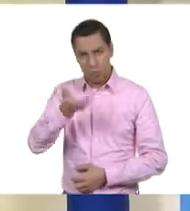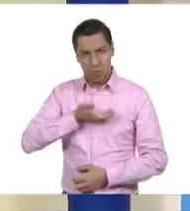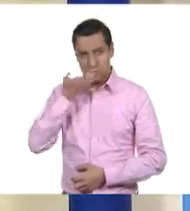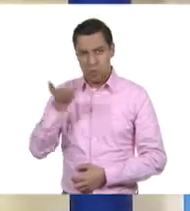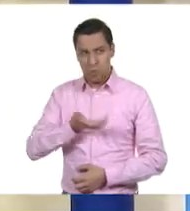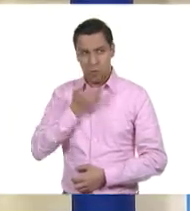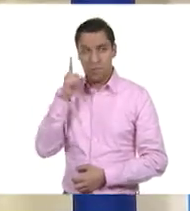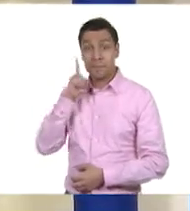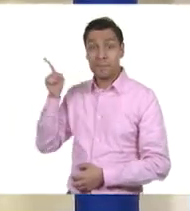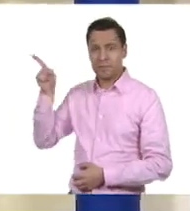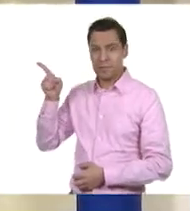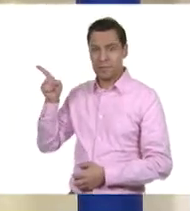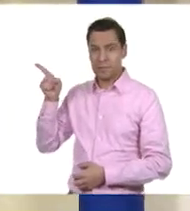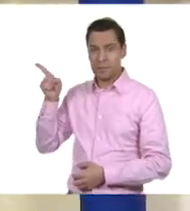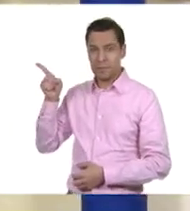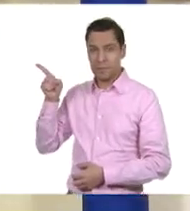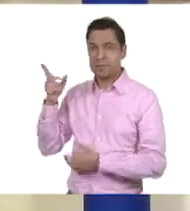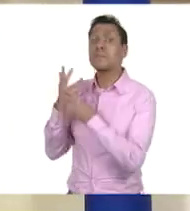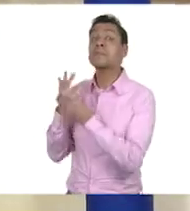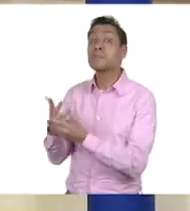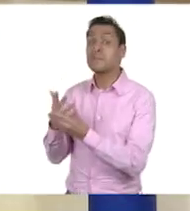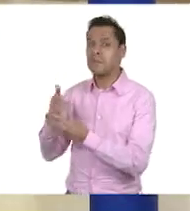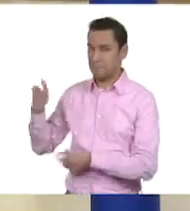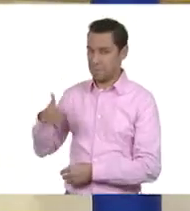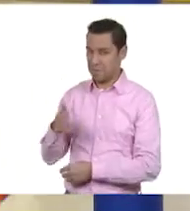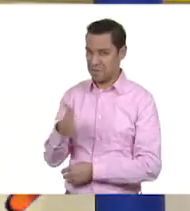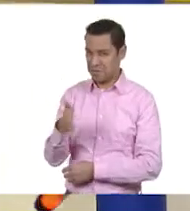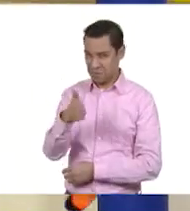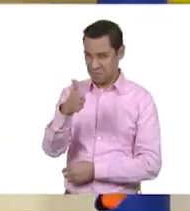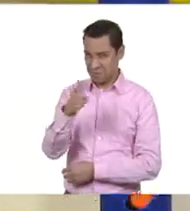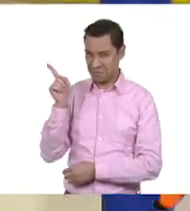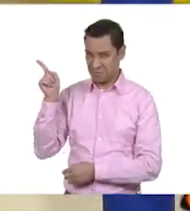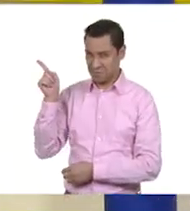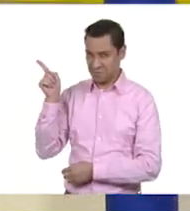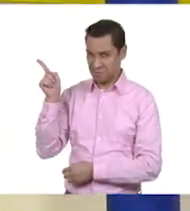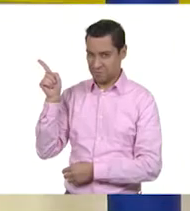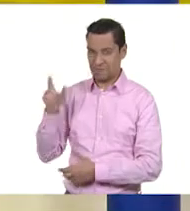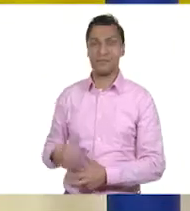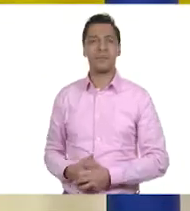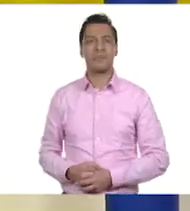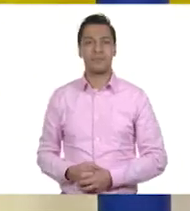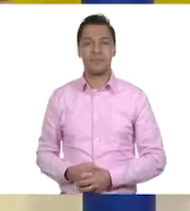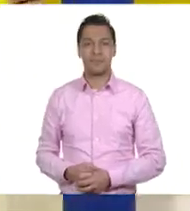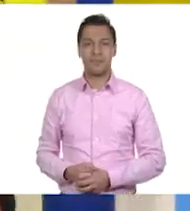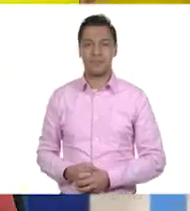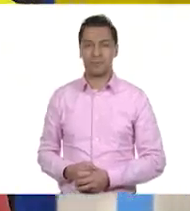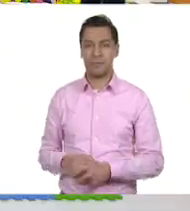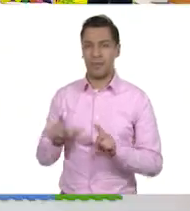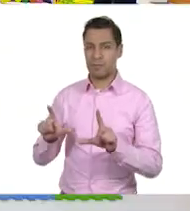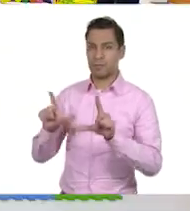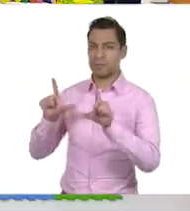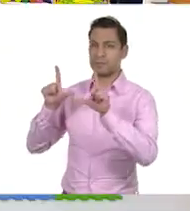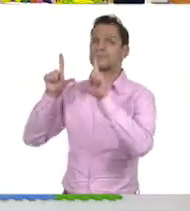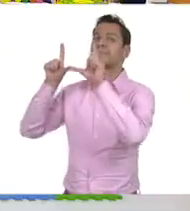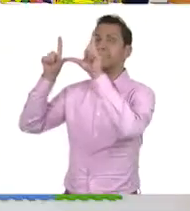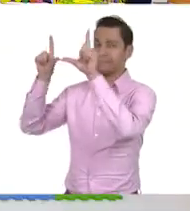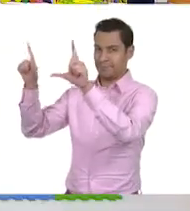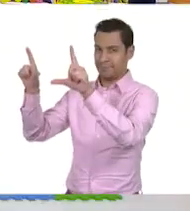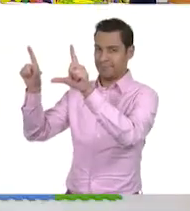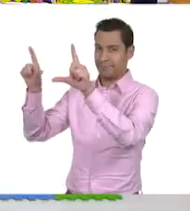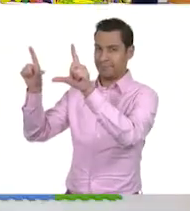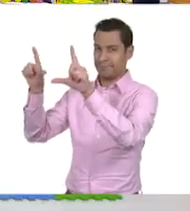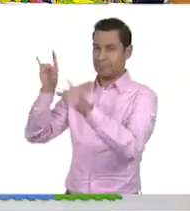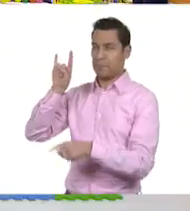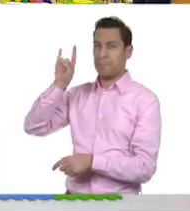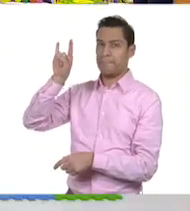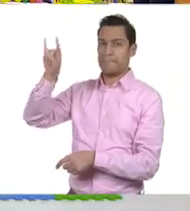Aquí, como pueden ver, las niñas y los niños, dice... Pescado. Muy bien. Vamos a colocarlo, entonces, en los